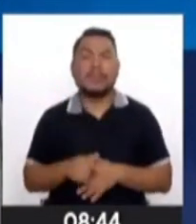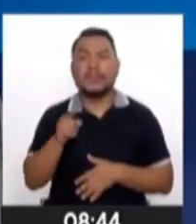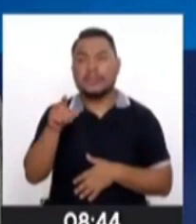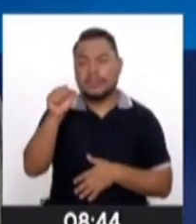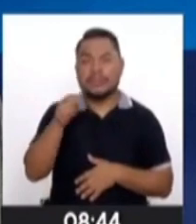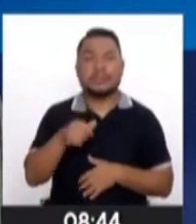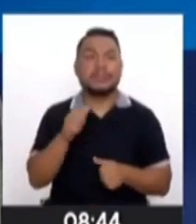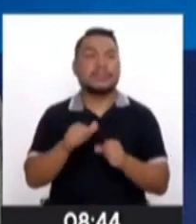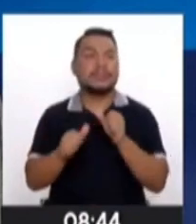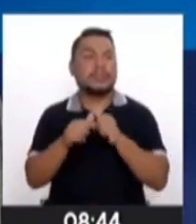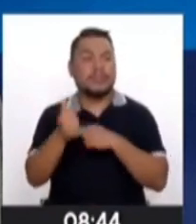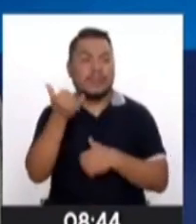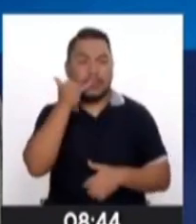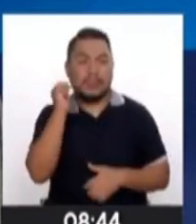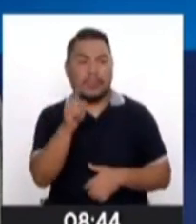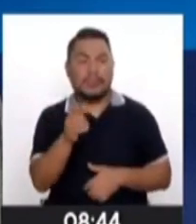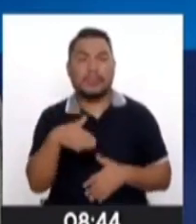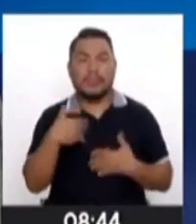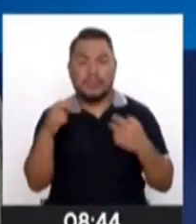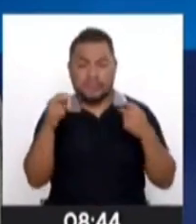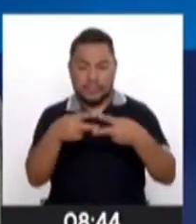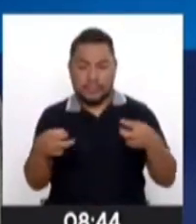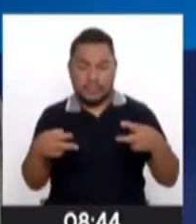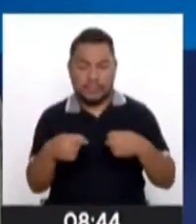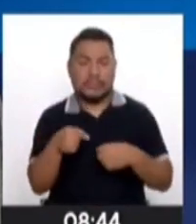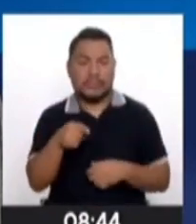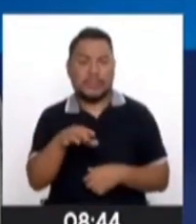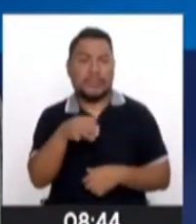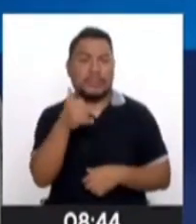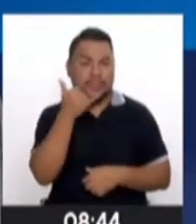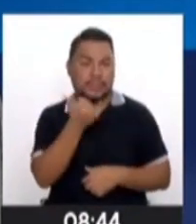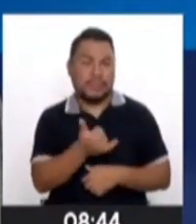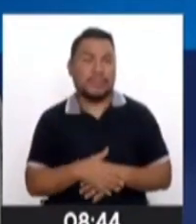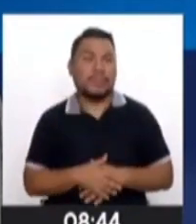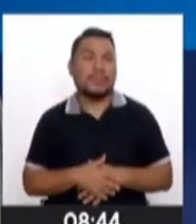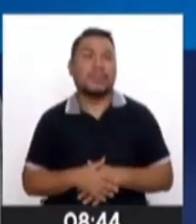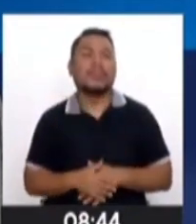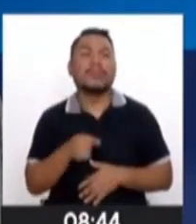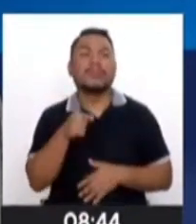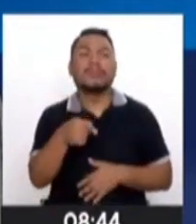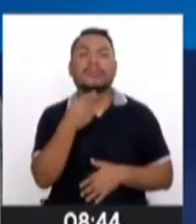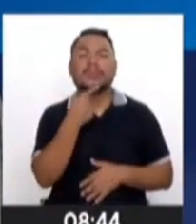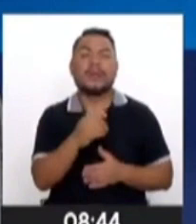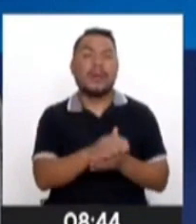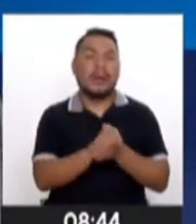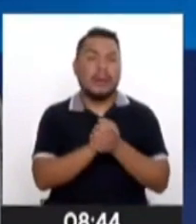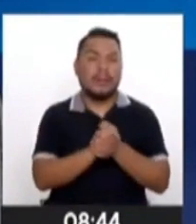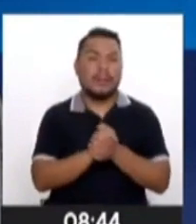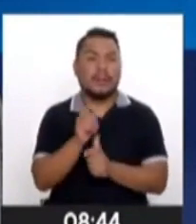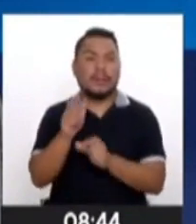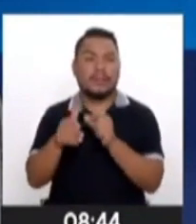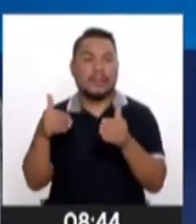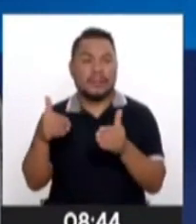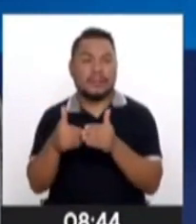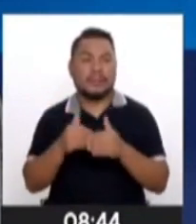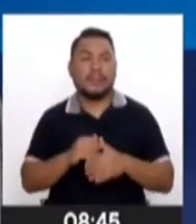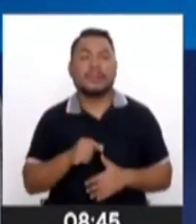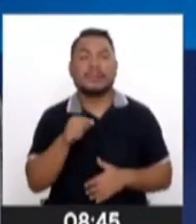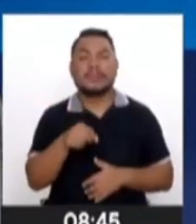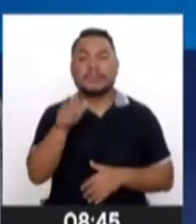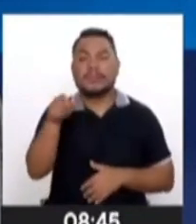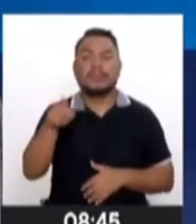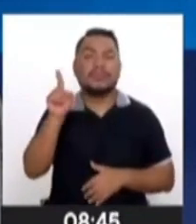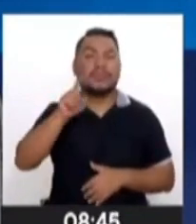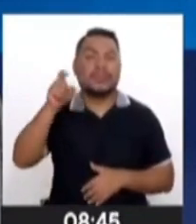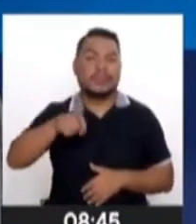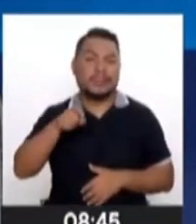de teléfono que ustedes muy bien pueden, porque Carla has hablado de amigos, de personas cercanas. No necesitas tú ser el